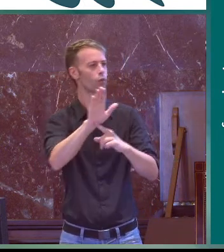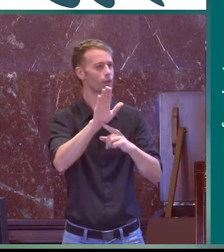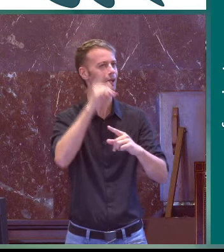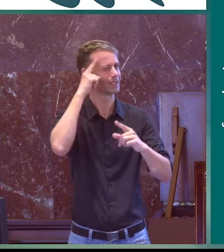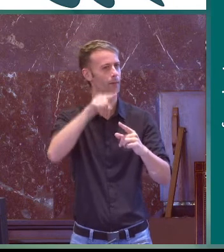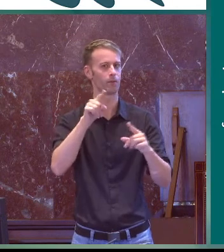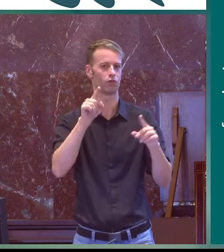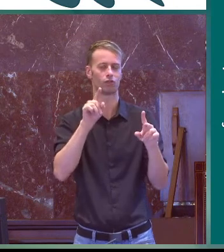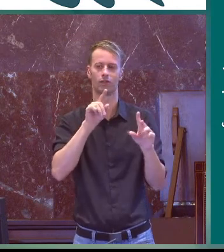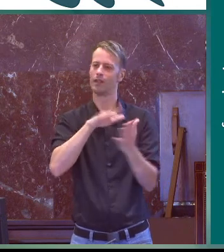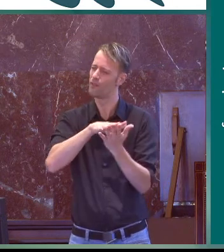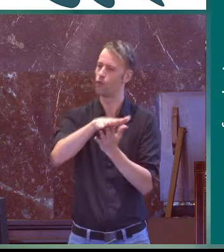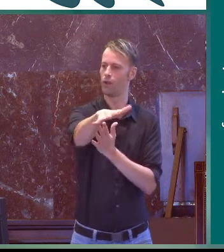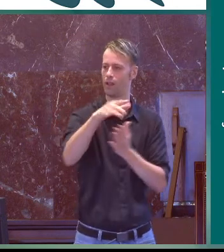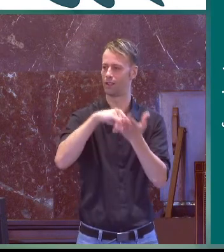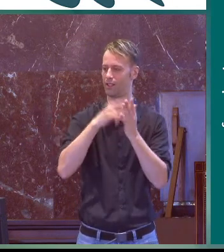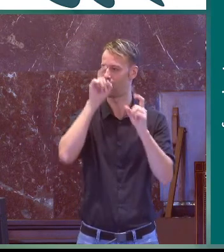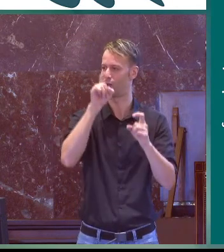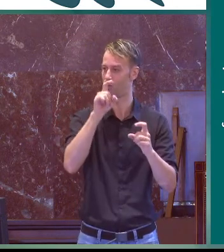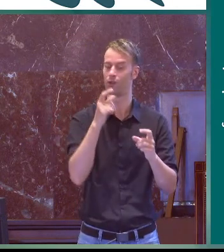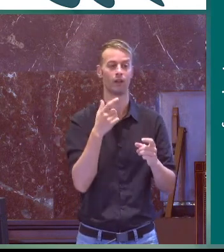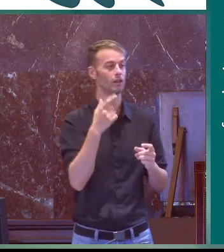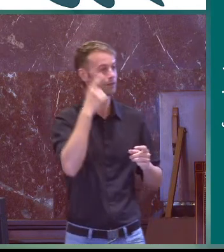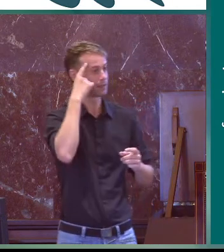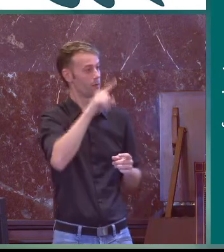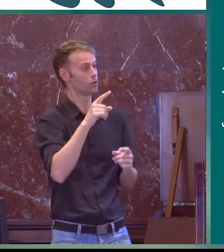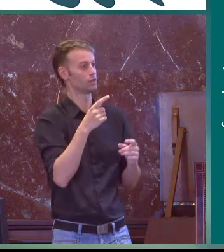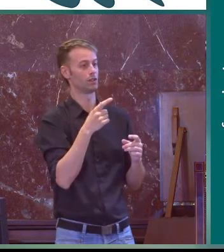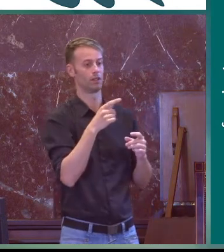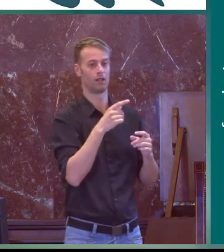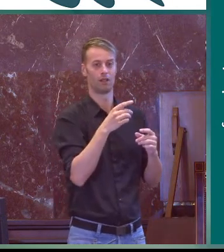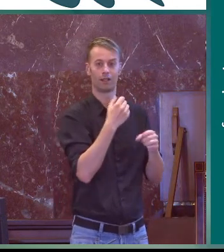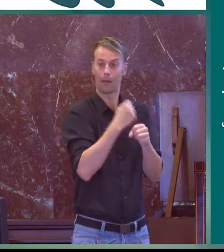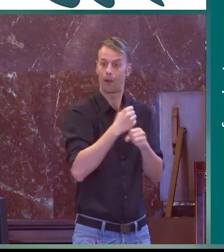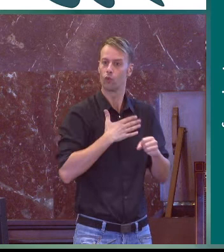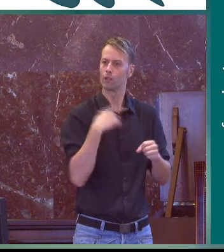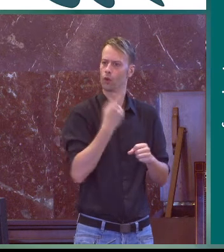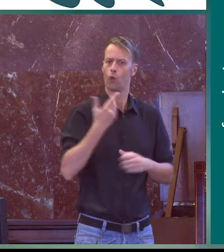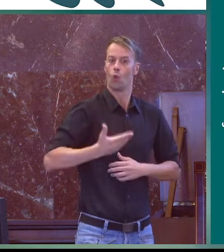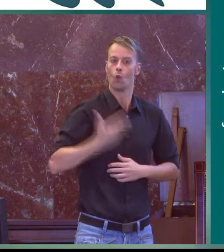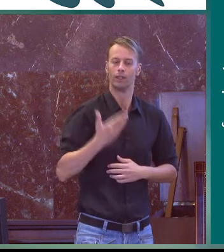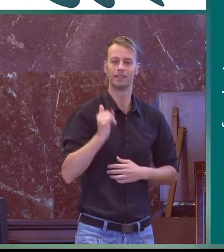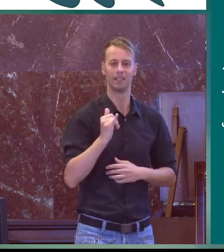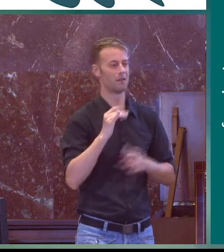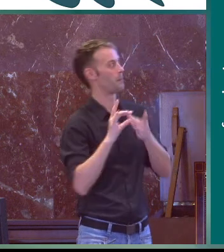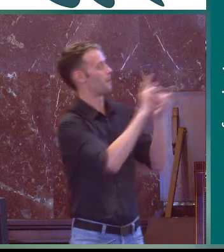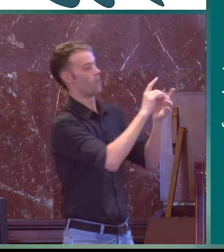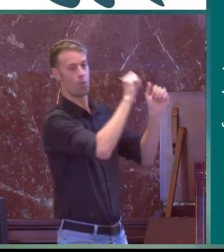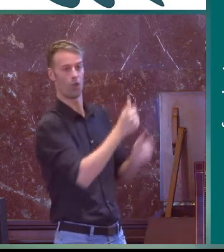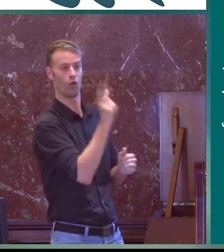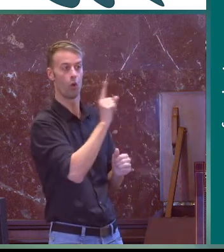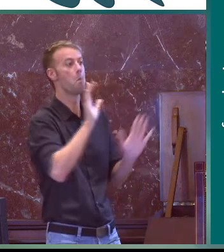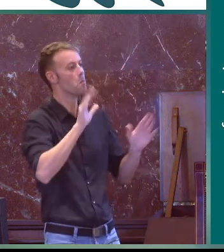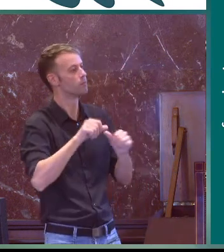eso quizá haya sido un éxito porque fue una propuesta que influyó mucho en el sistema educativo y sabemos que nuestro trabajo